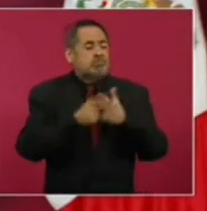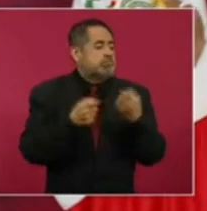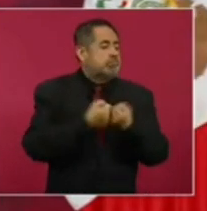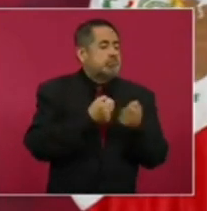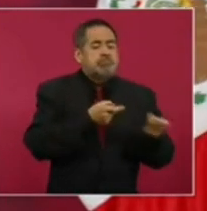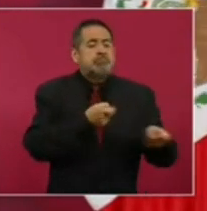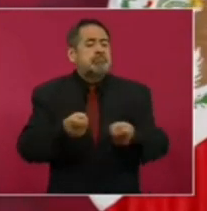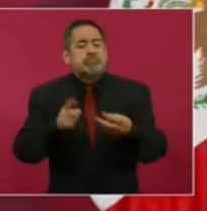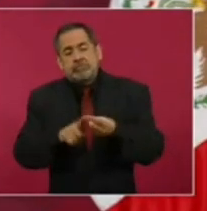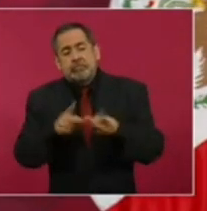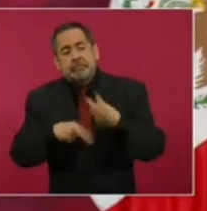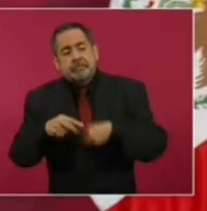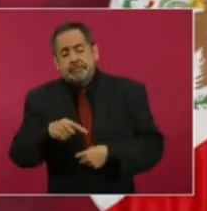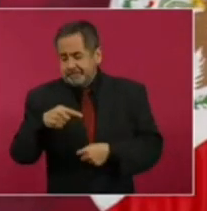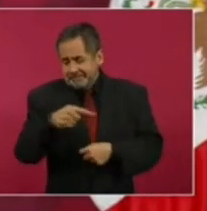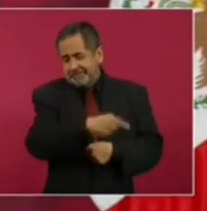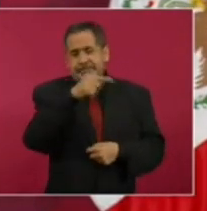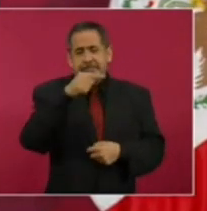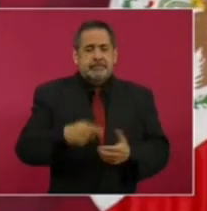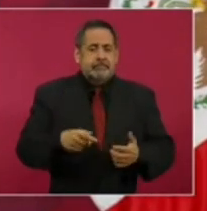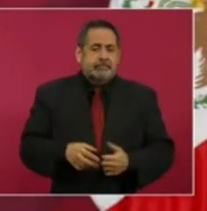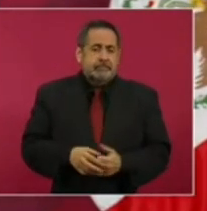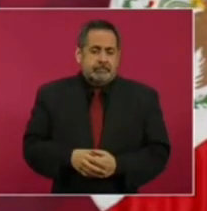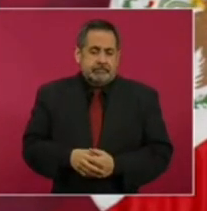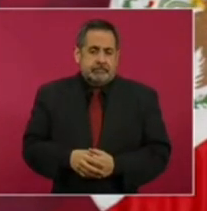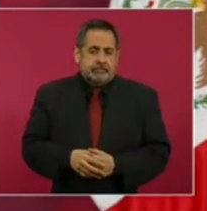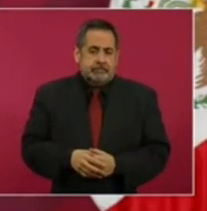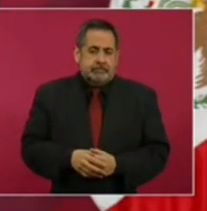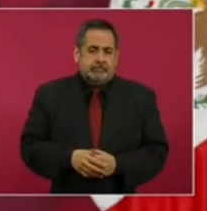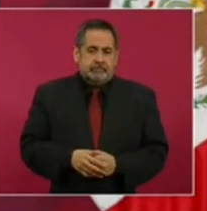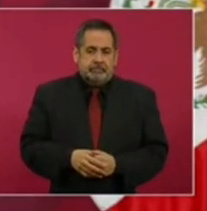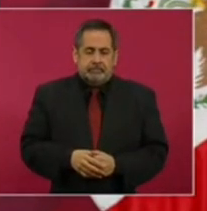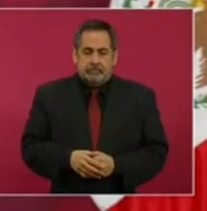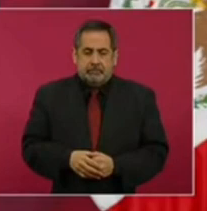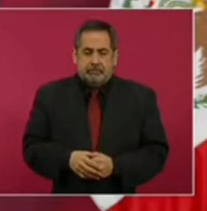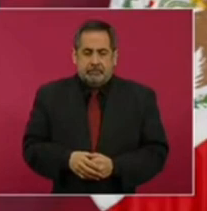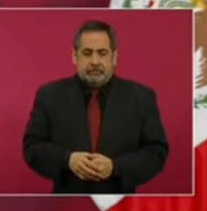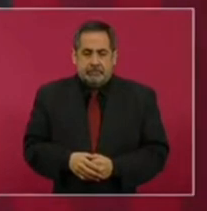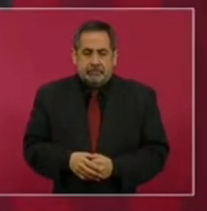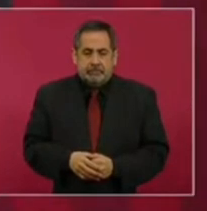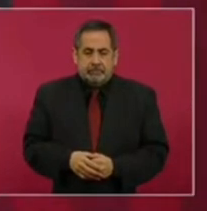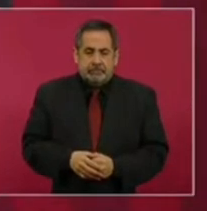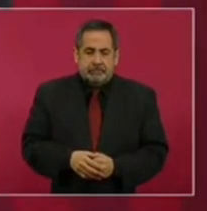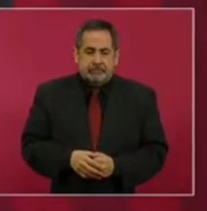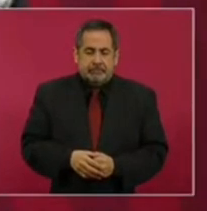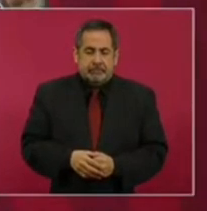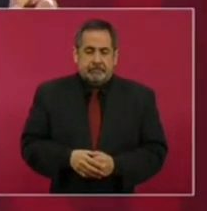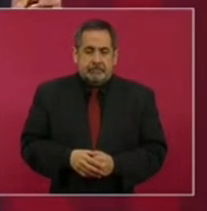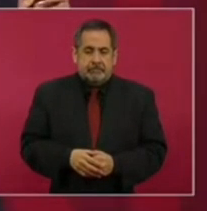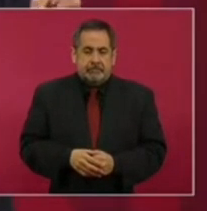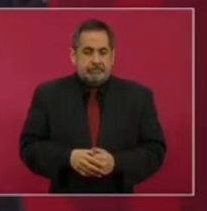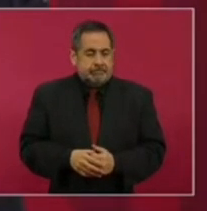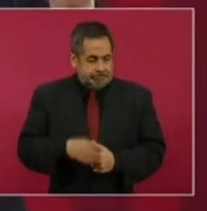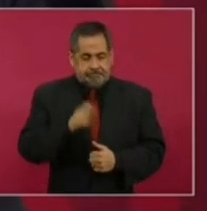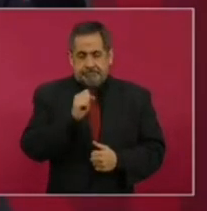del